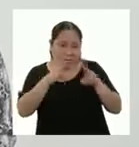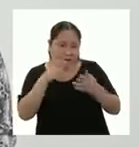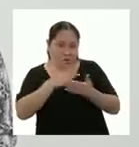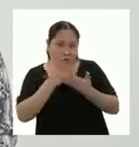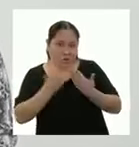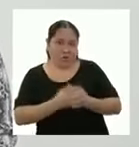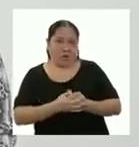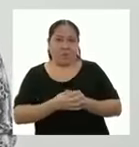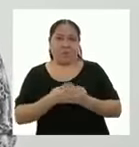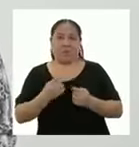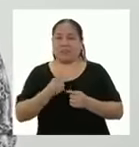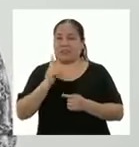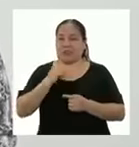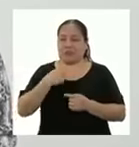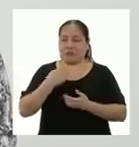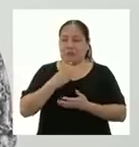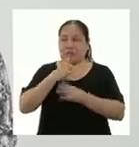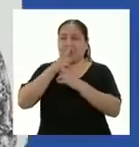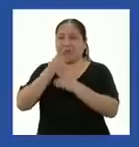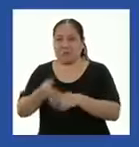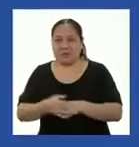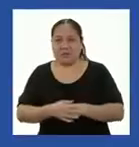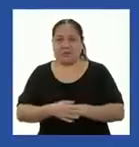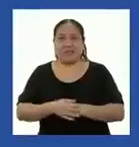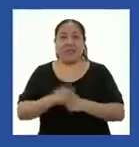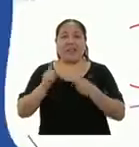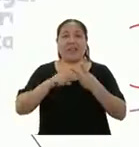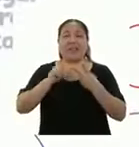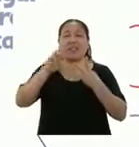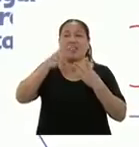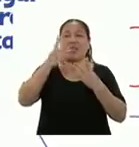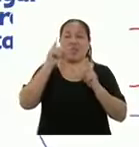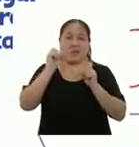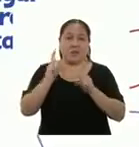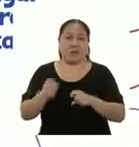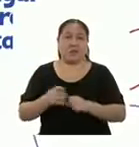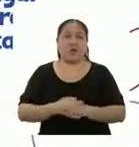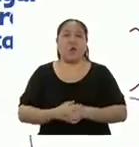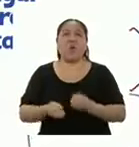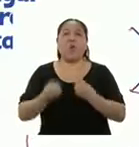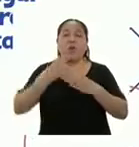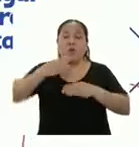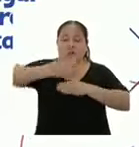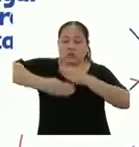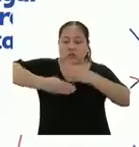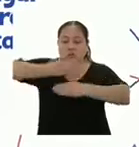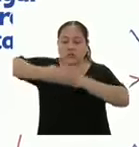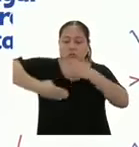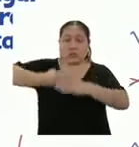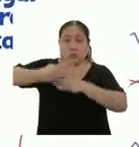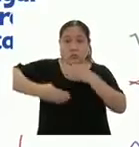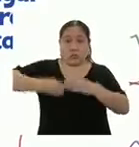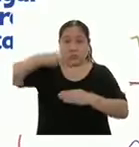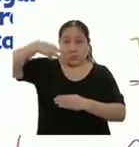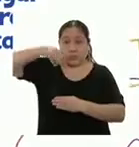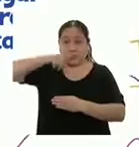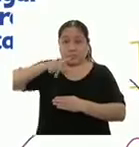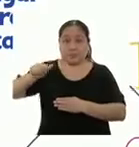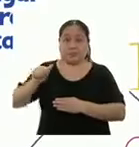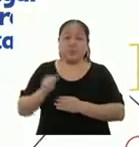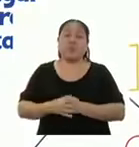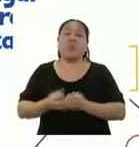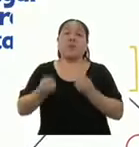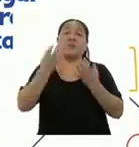tenemos esta información, podemos responder su segunda pregunta. ¿Cuántos rollos de malla debe comprar y